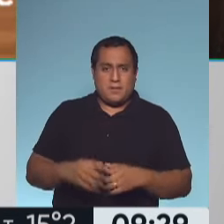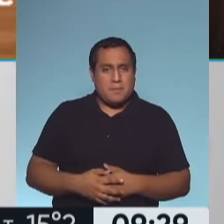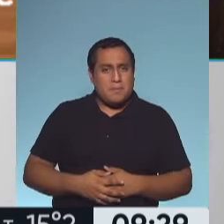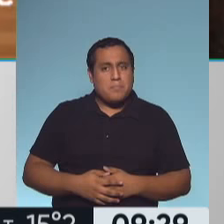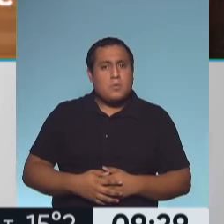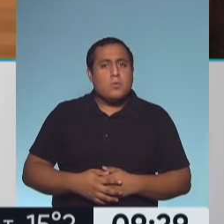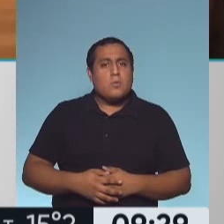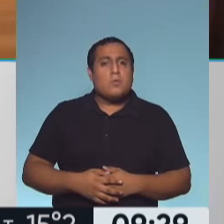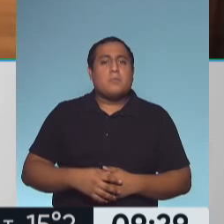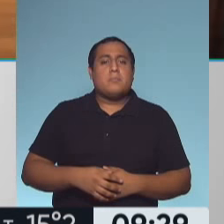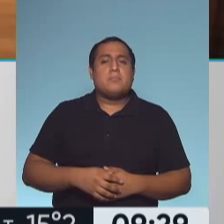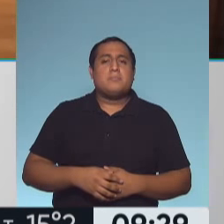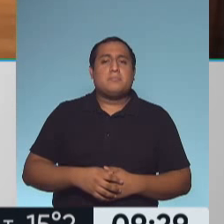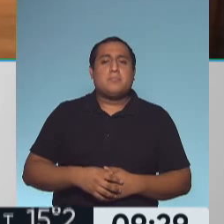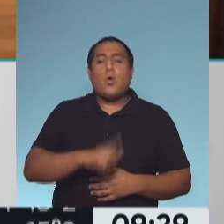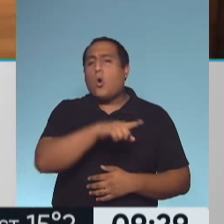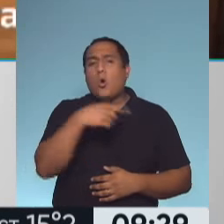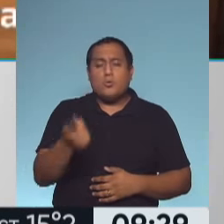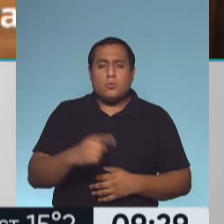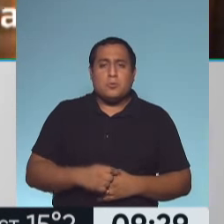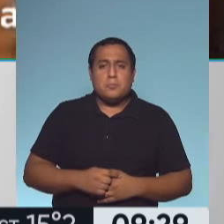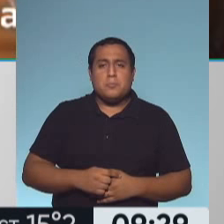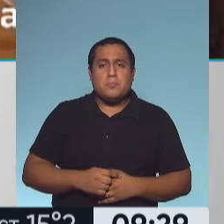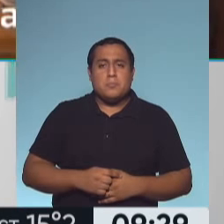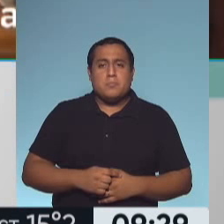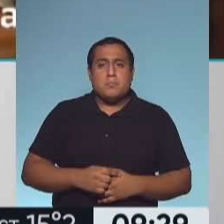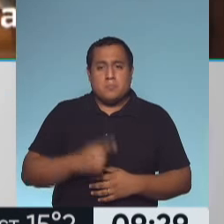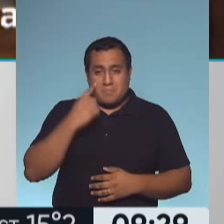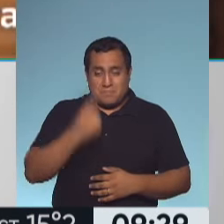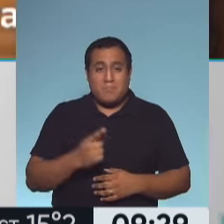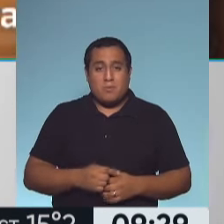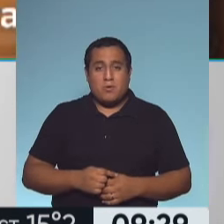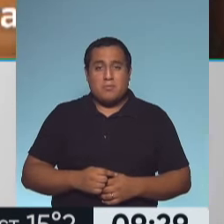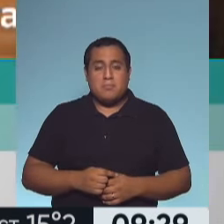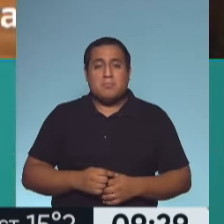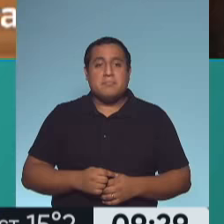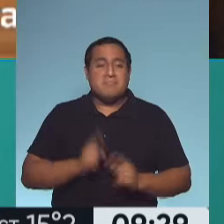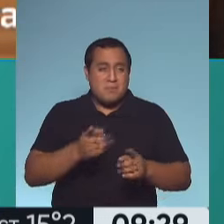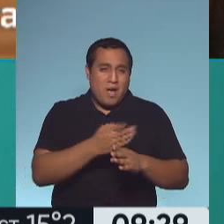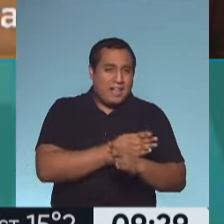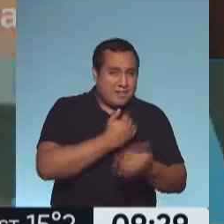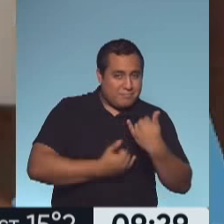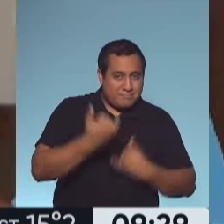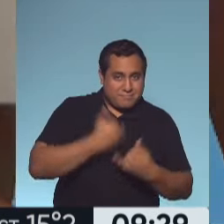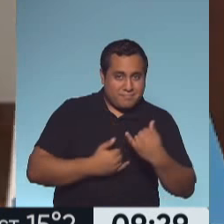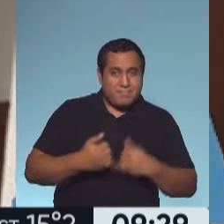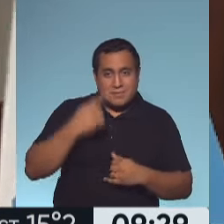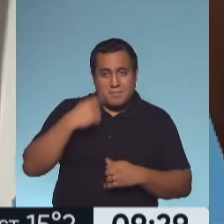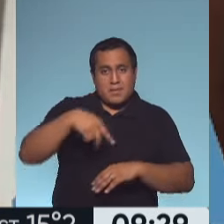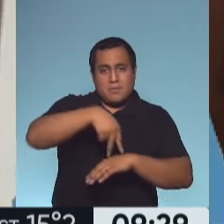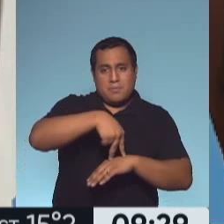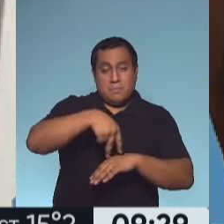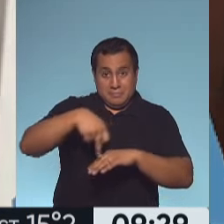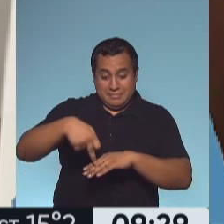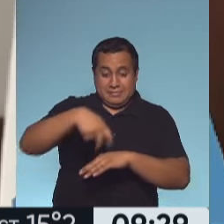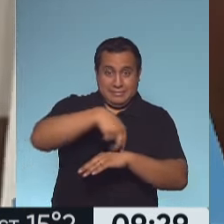eso es el trabajo funcional. Y ahí tenemos otro ejercicio de rotación, justo, porque nos decías la importancia. Correcto. Ahí tenemos ejercicios del pilar 4,